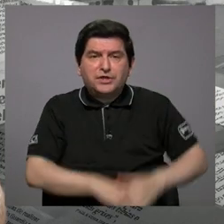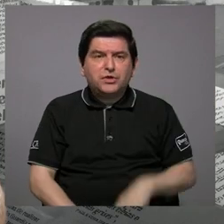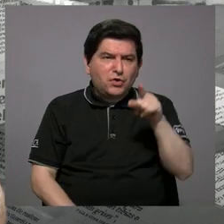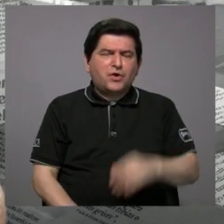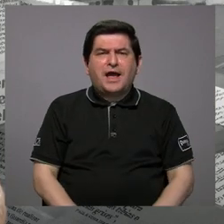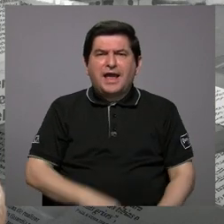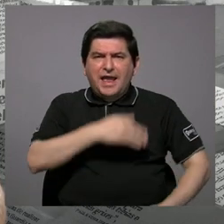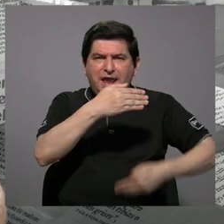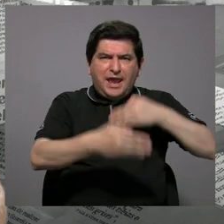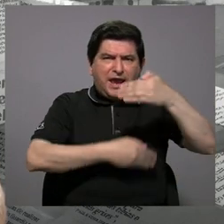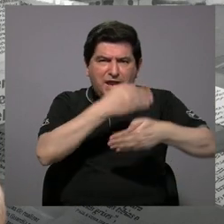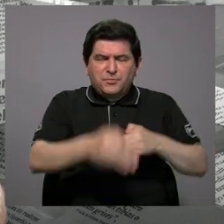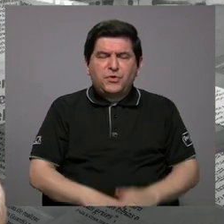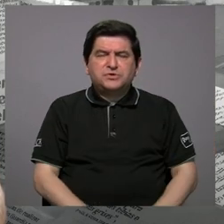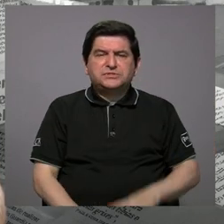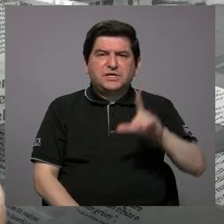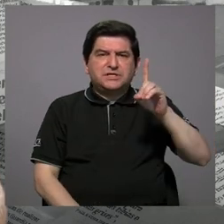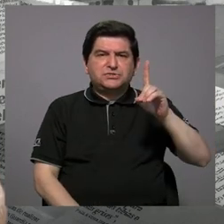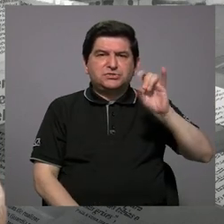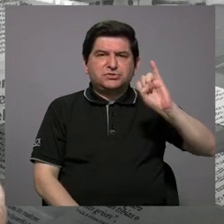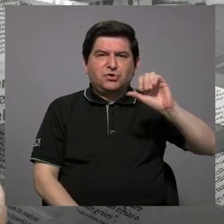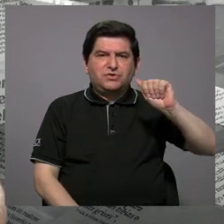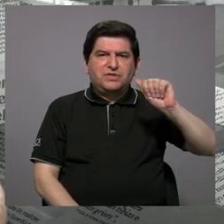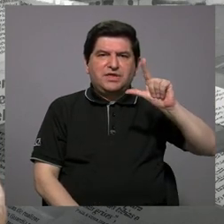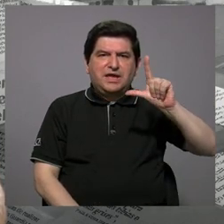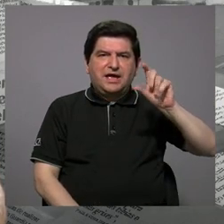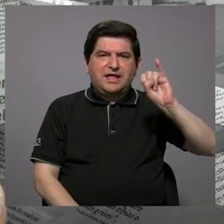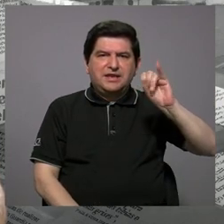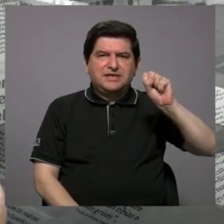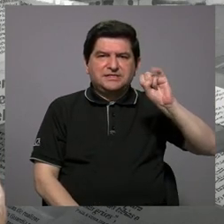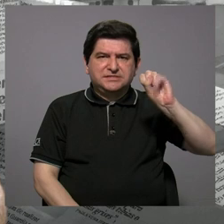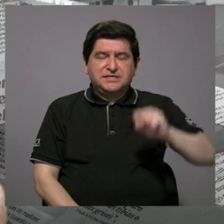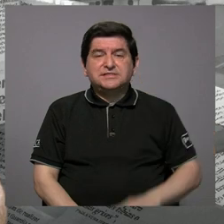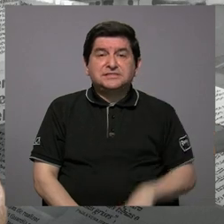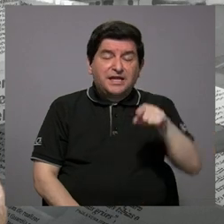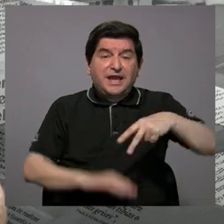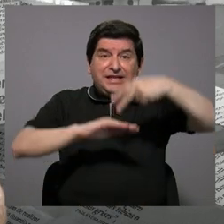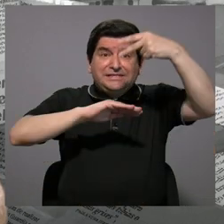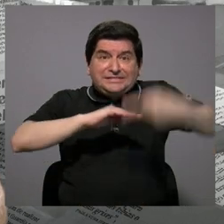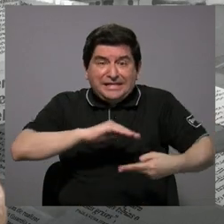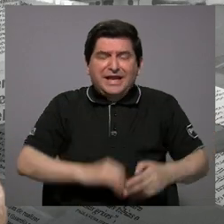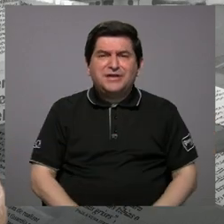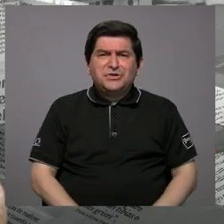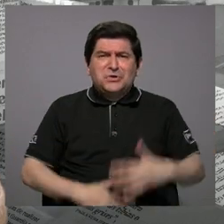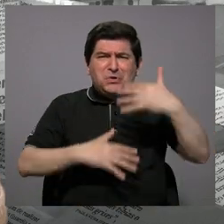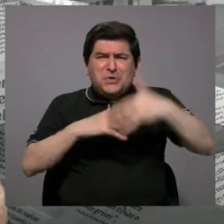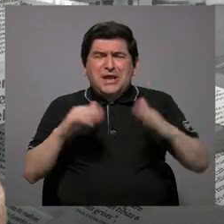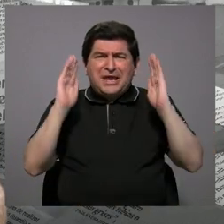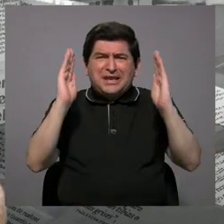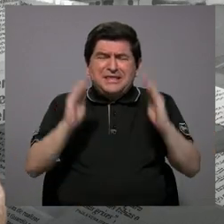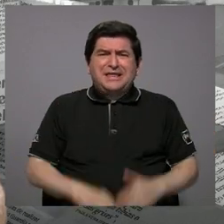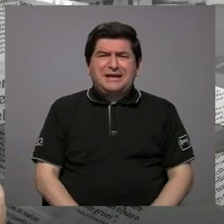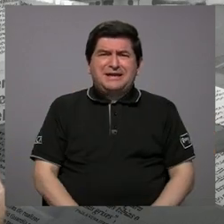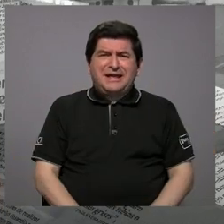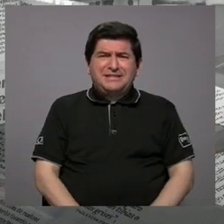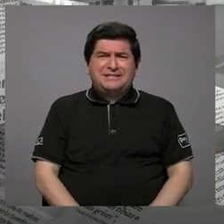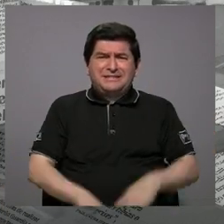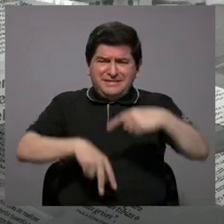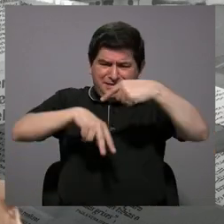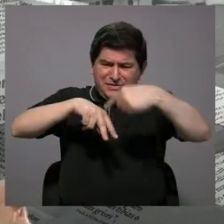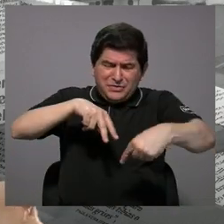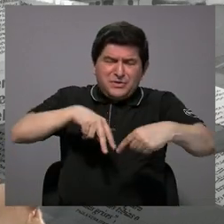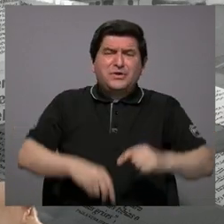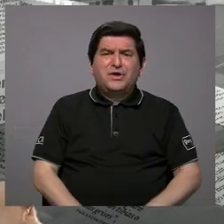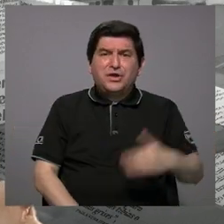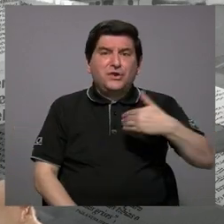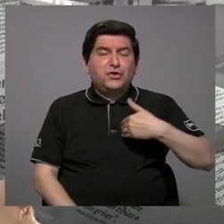haciendo viálisis. El señor se cayó por la misma situación. Se hizo una gran herida en el pie. No tenían agua